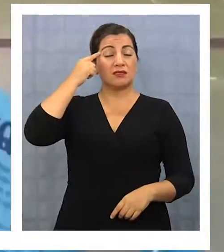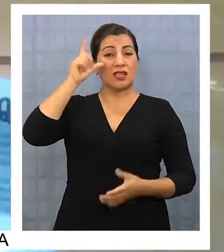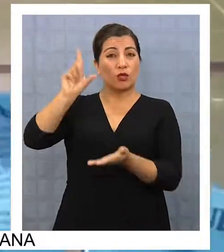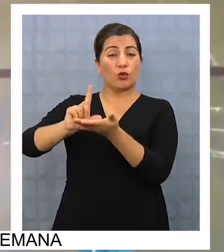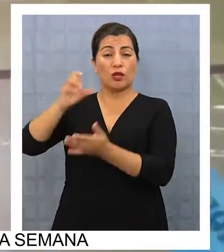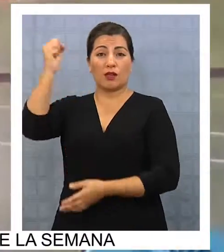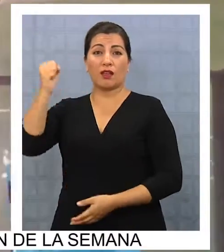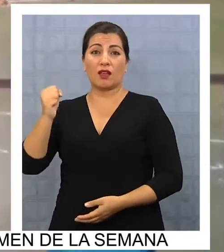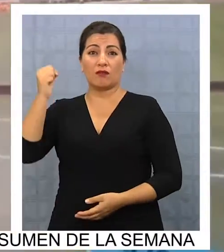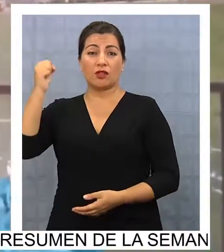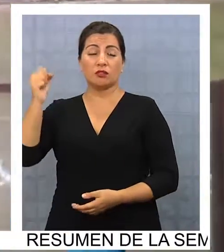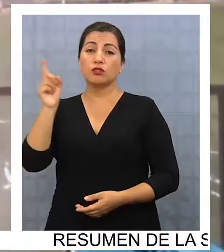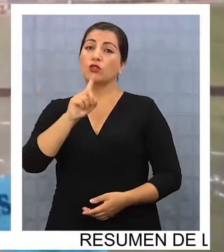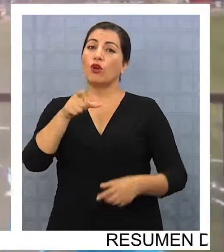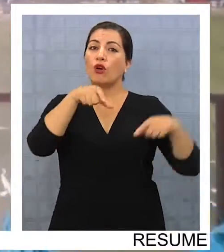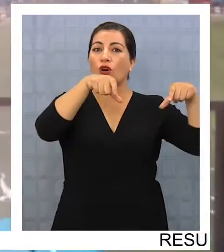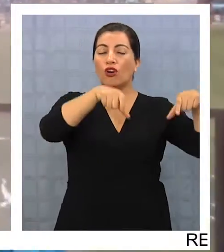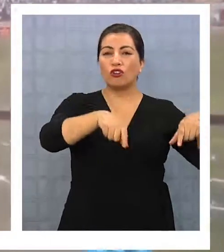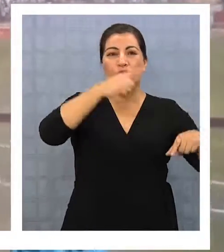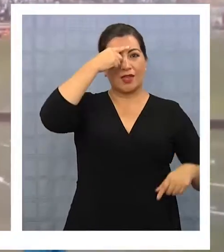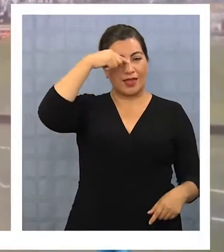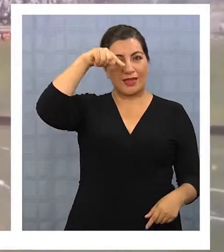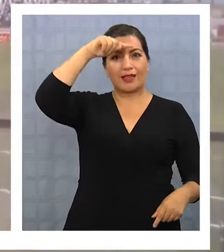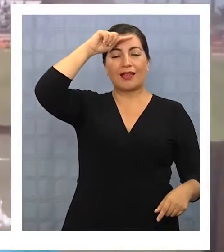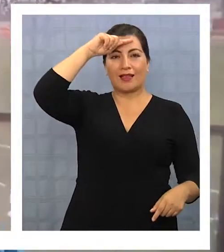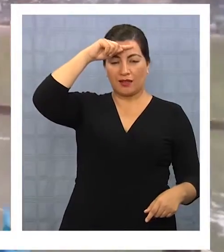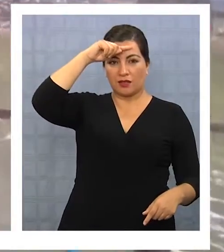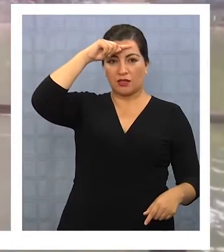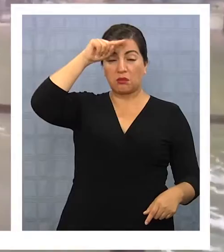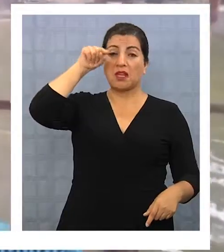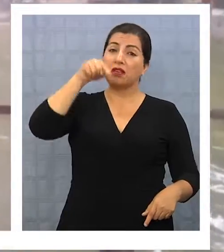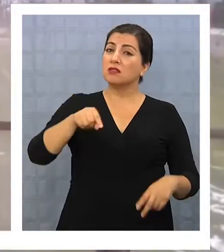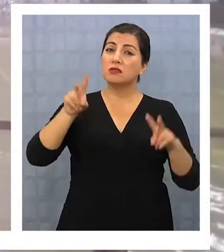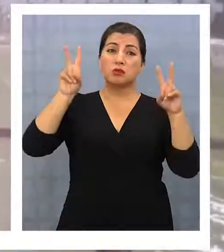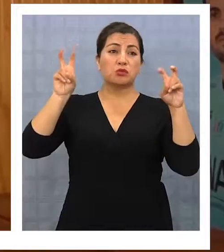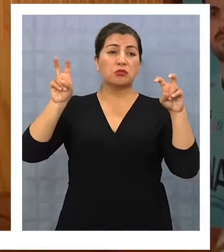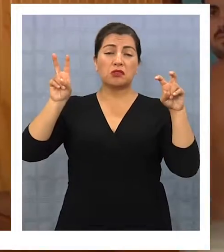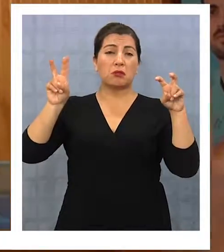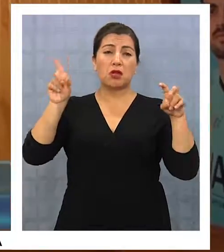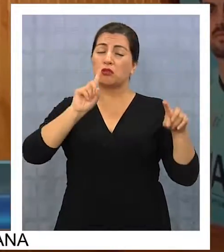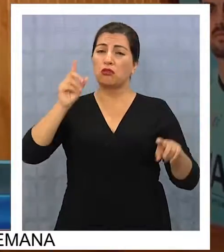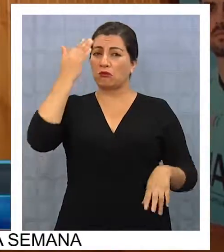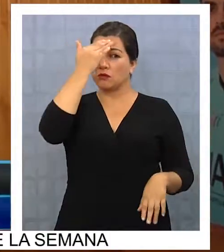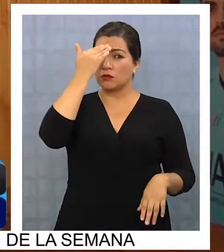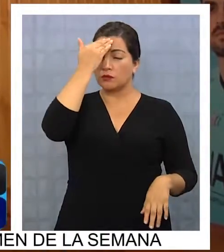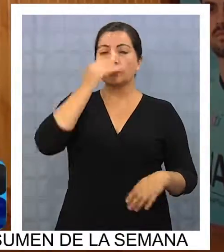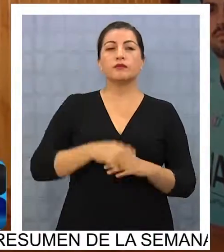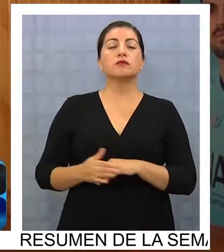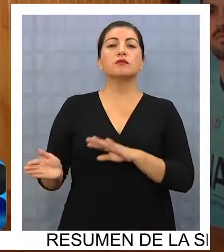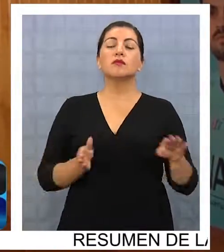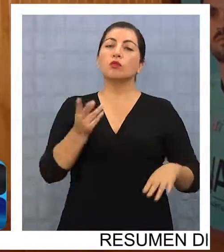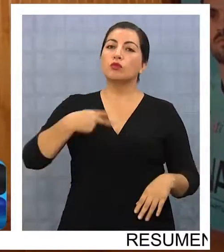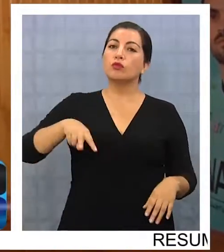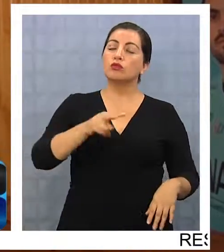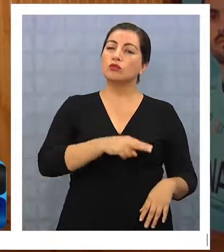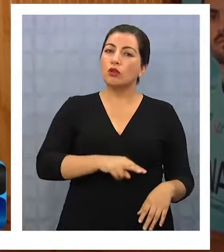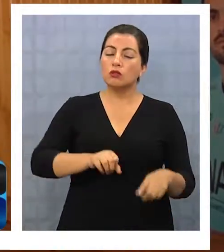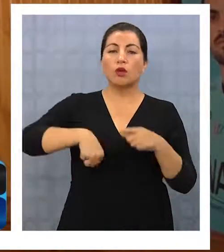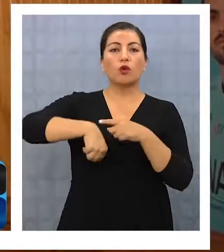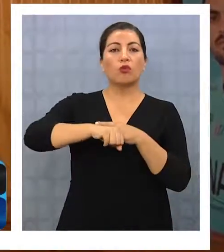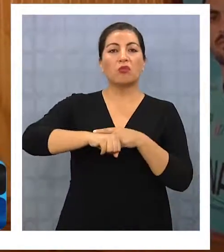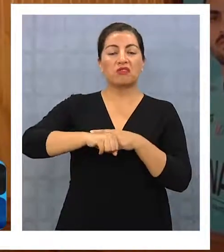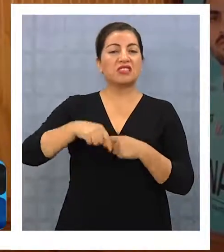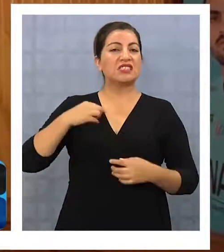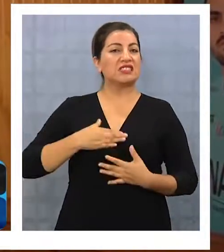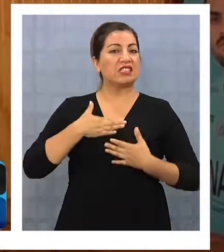el Estadio Zorros del Desierto de Calama, tema que no alarma a la hinchada. Como he dicho, como los veo jugando, estamos sumamente bien